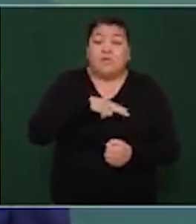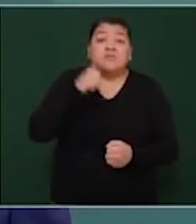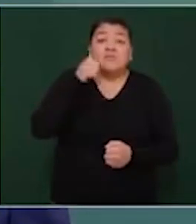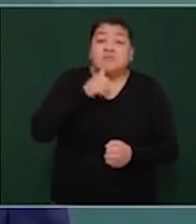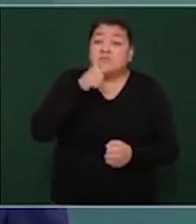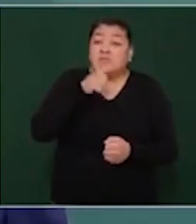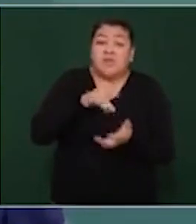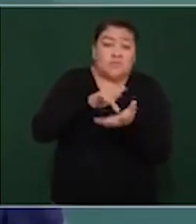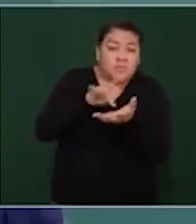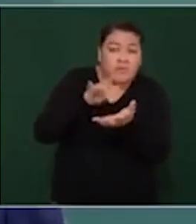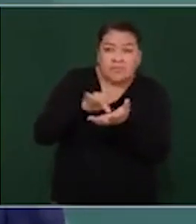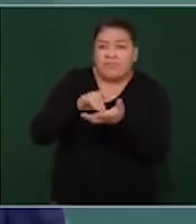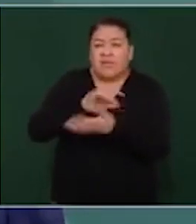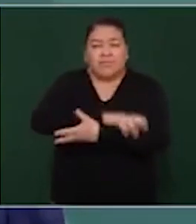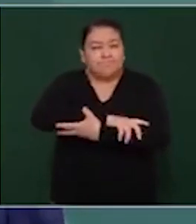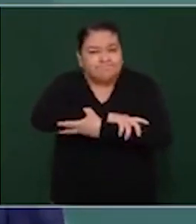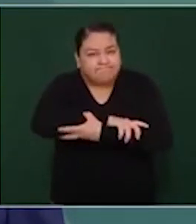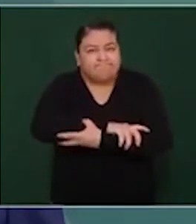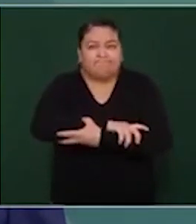solidaria.